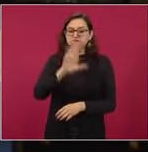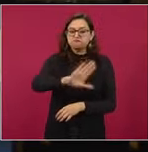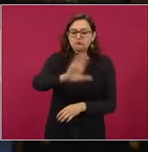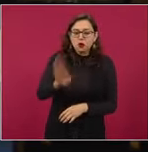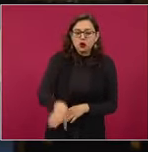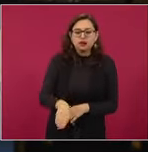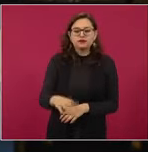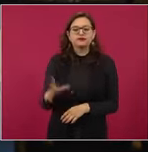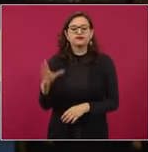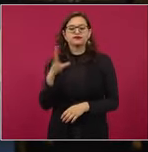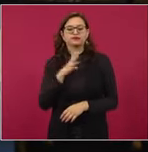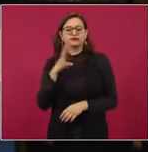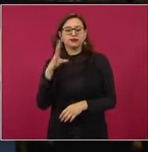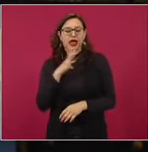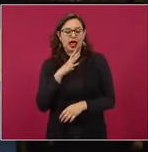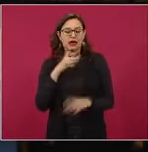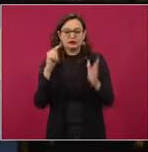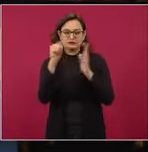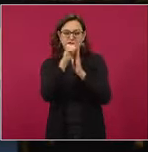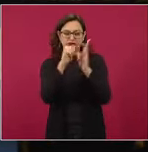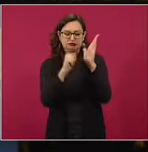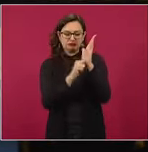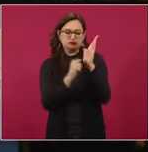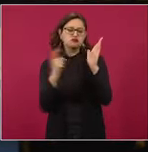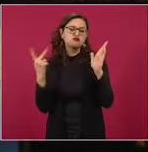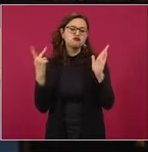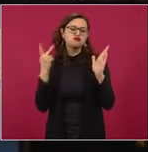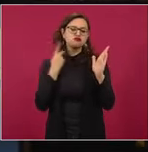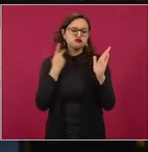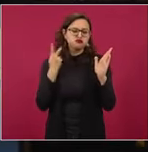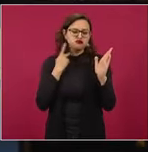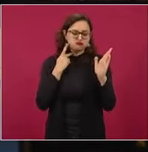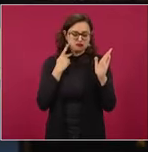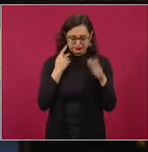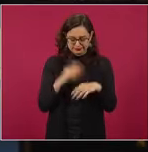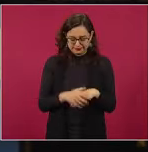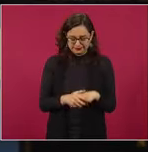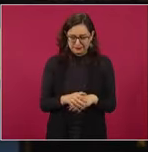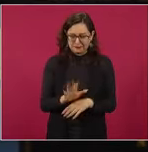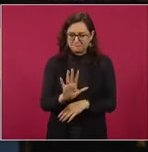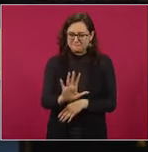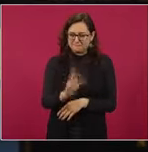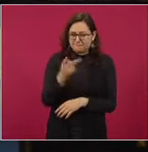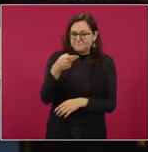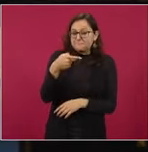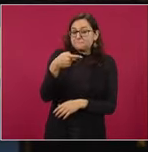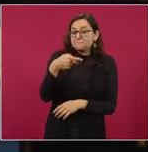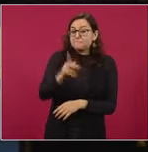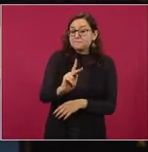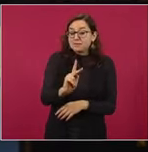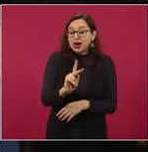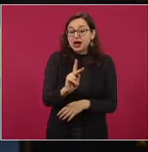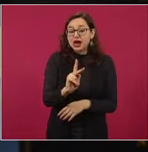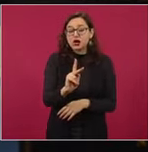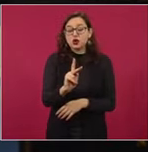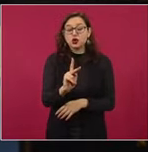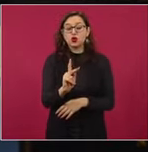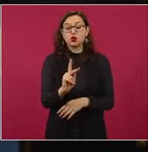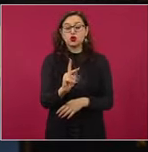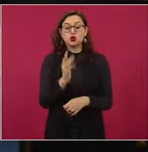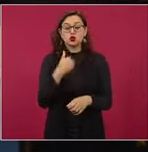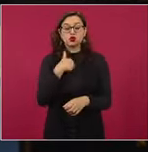No hablemos ahorita tanto de un testamento político, sino ¿qué dejaría usted